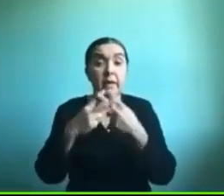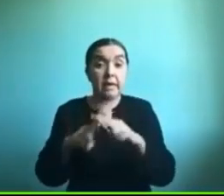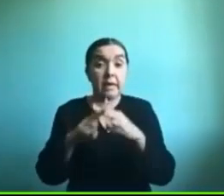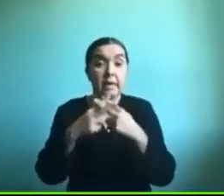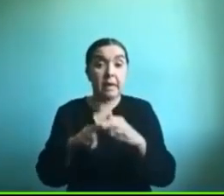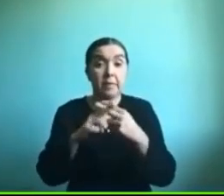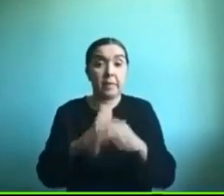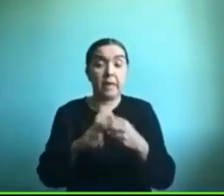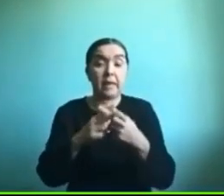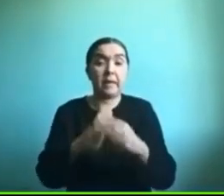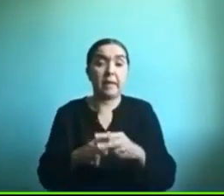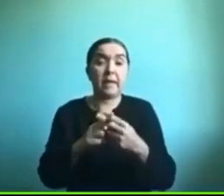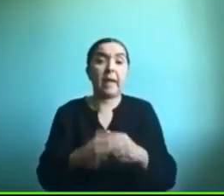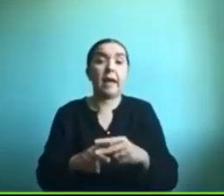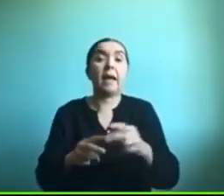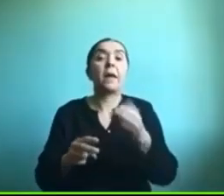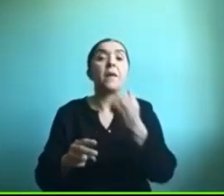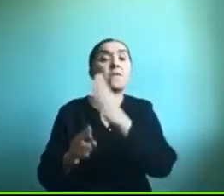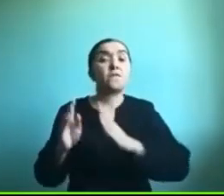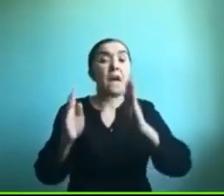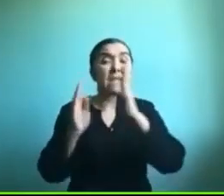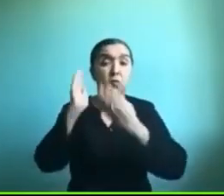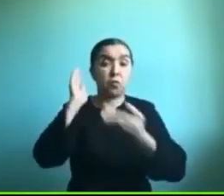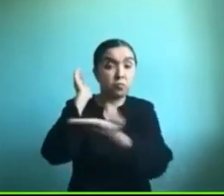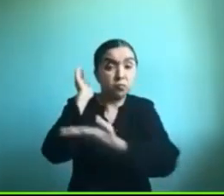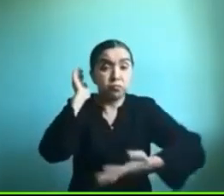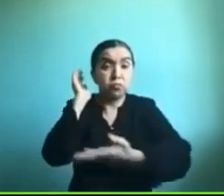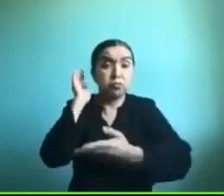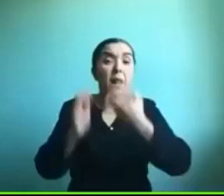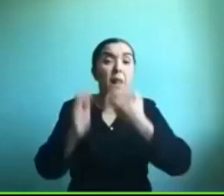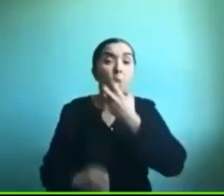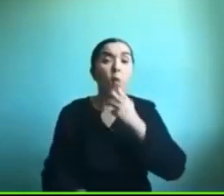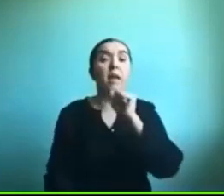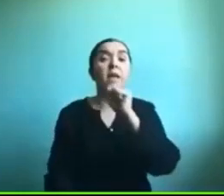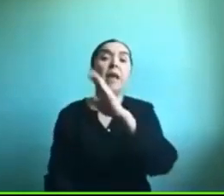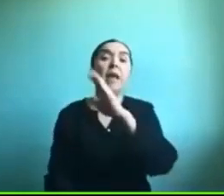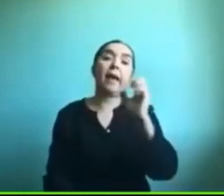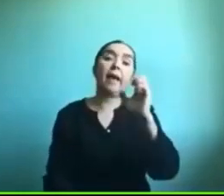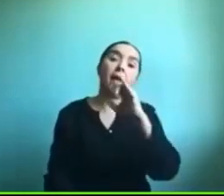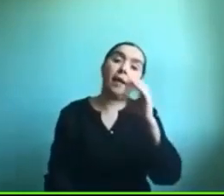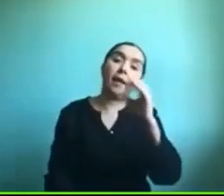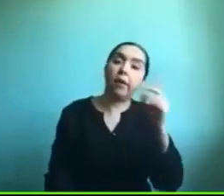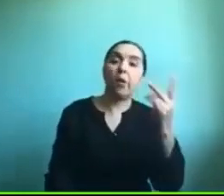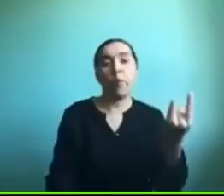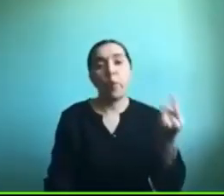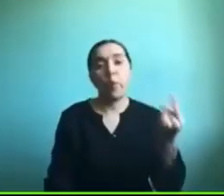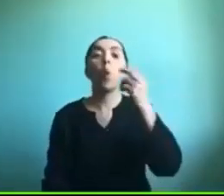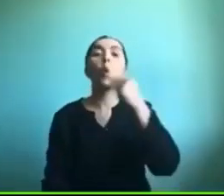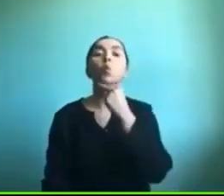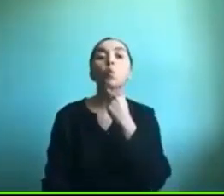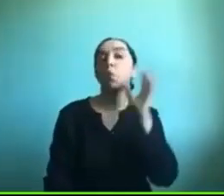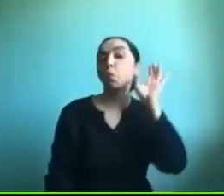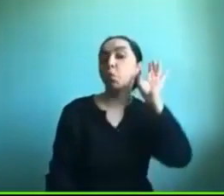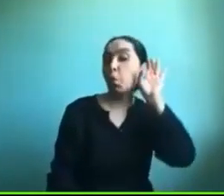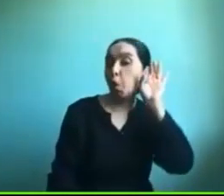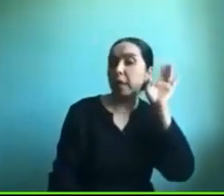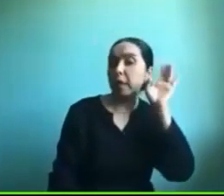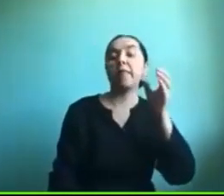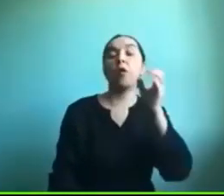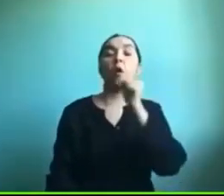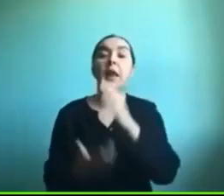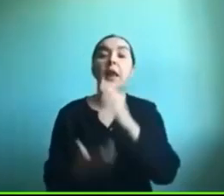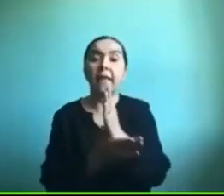como la parte más básica del lenguaje las vocales los sonidos las letras iniciales con ciencia